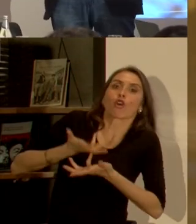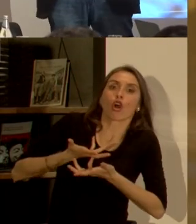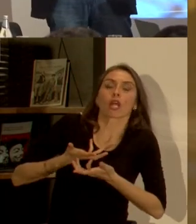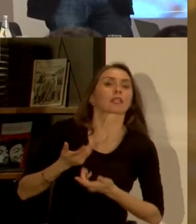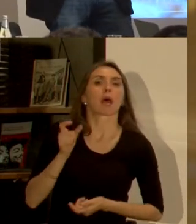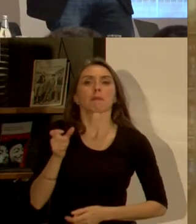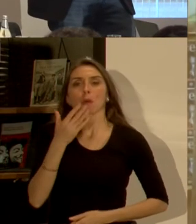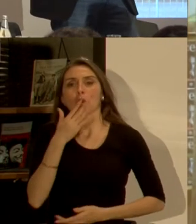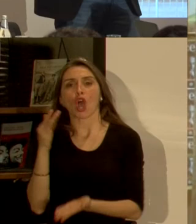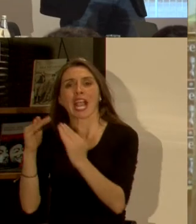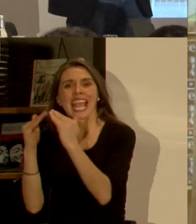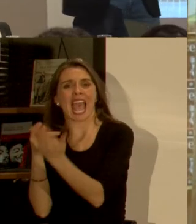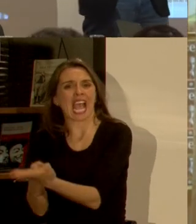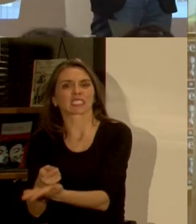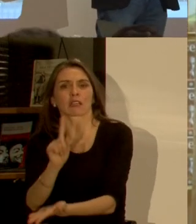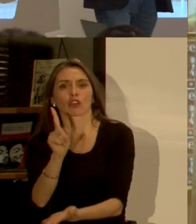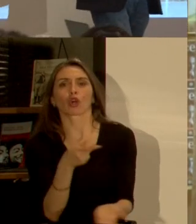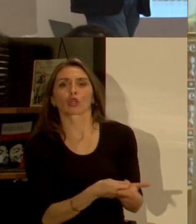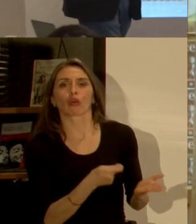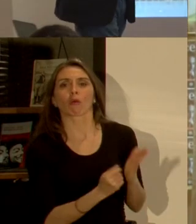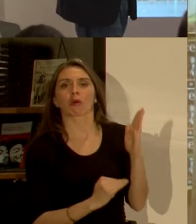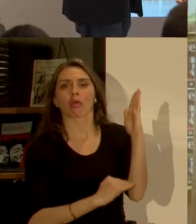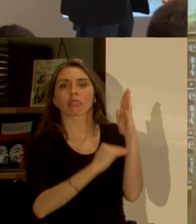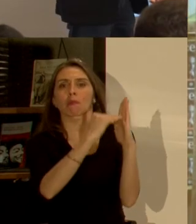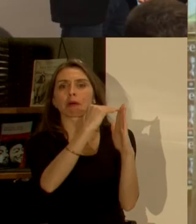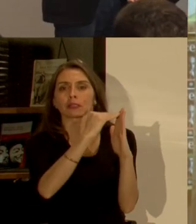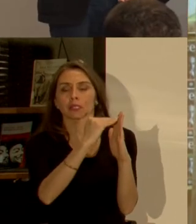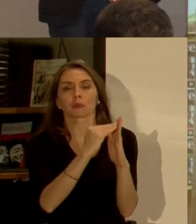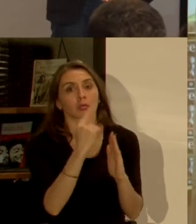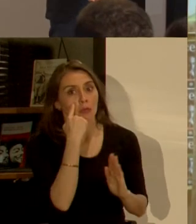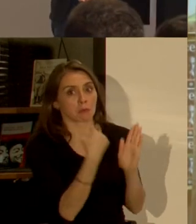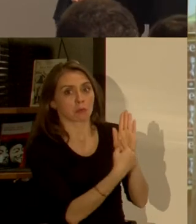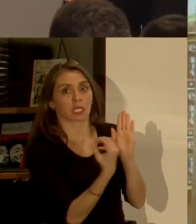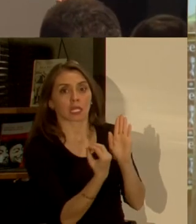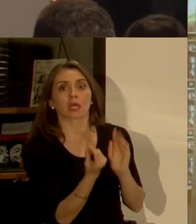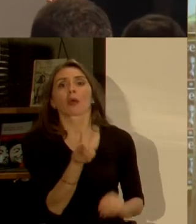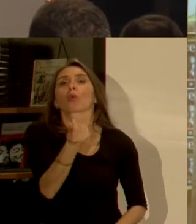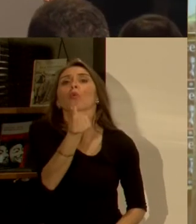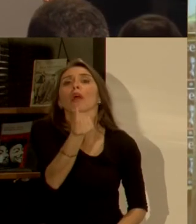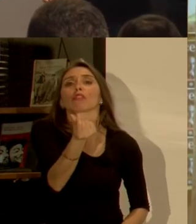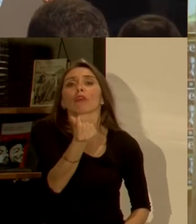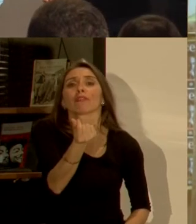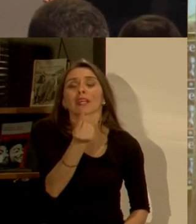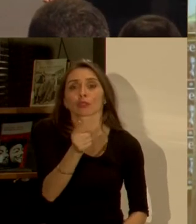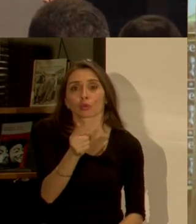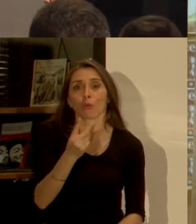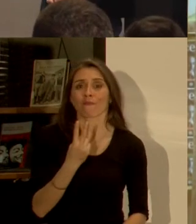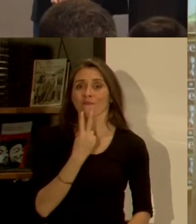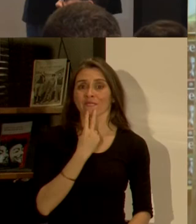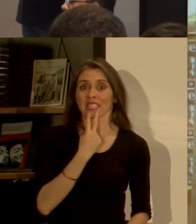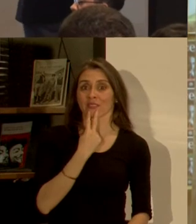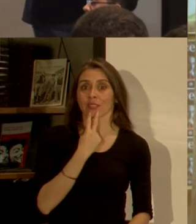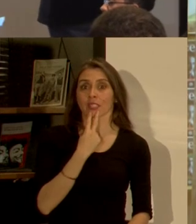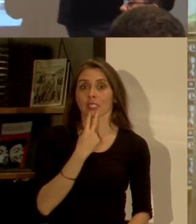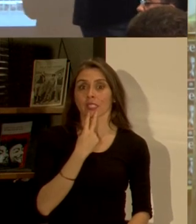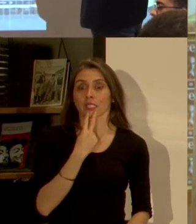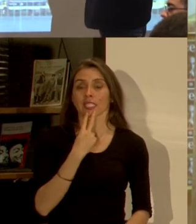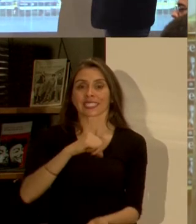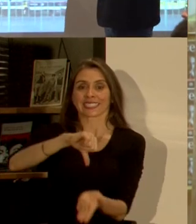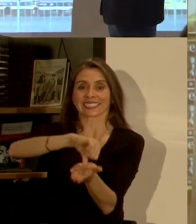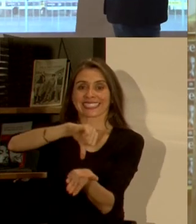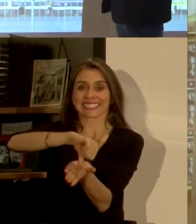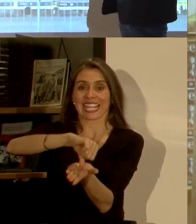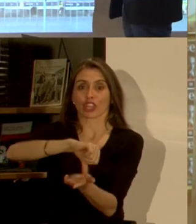de departamentos exclusivamente pero esto es súper interesante el precio hoy día tú puedes vivir en el